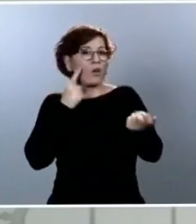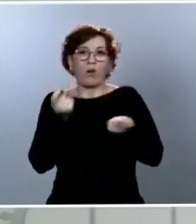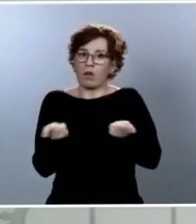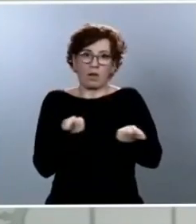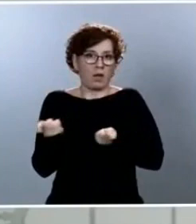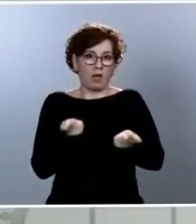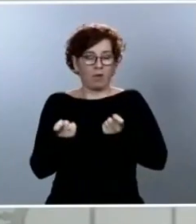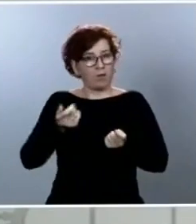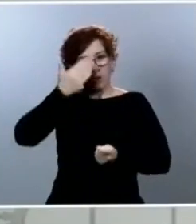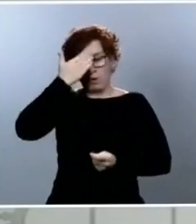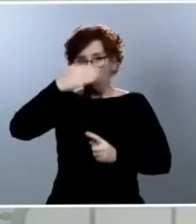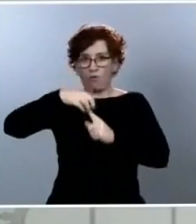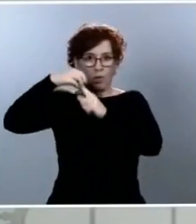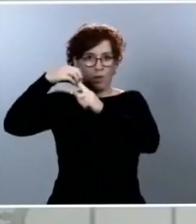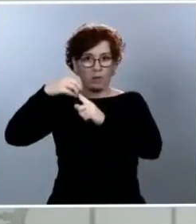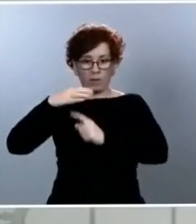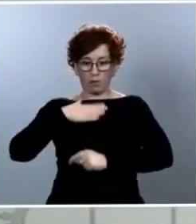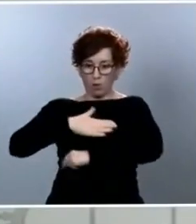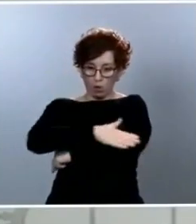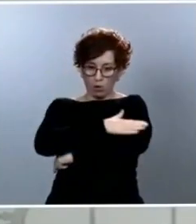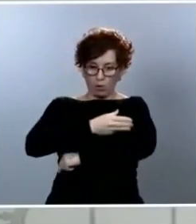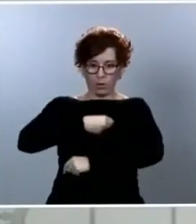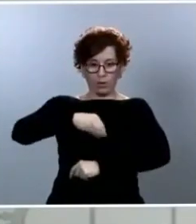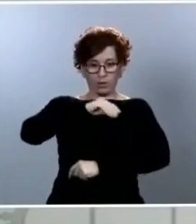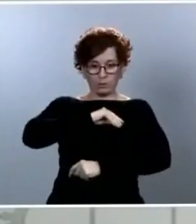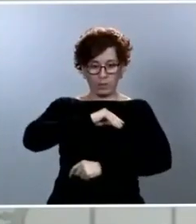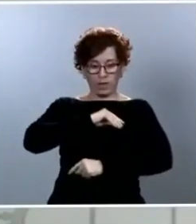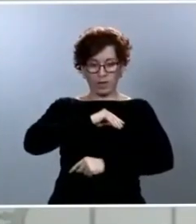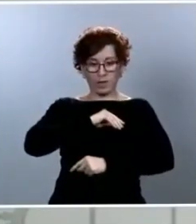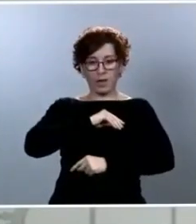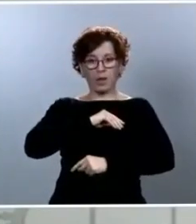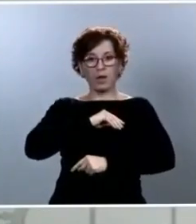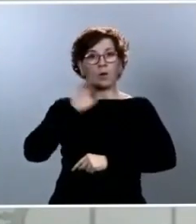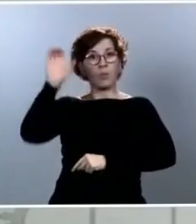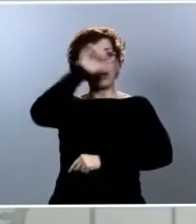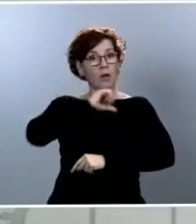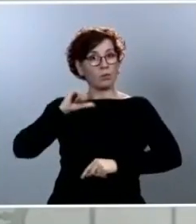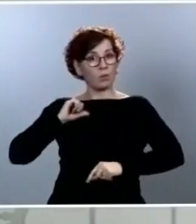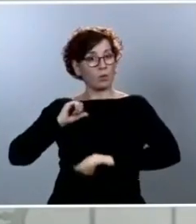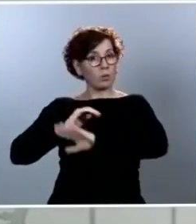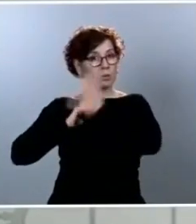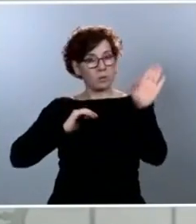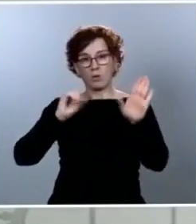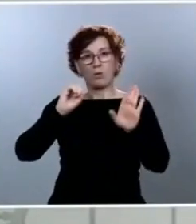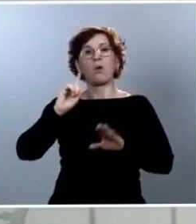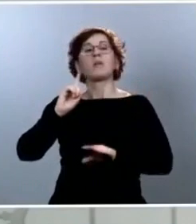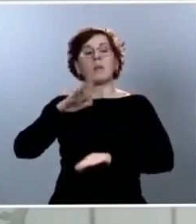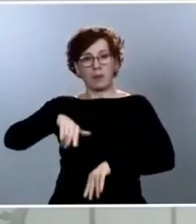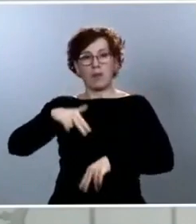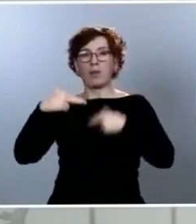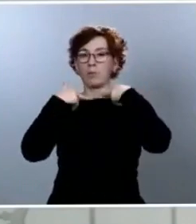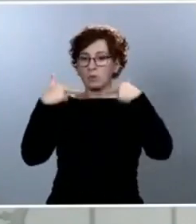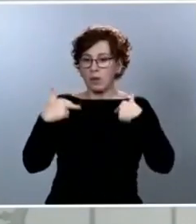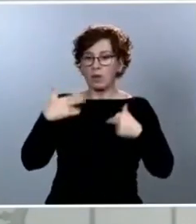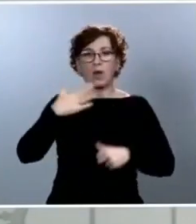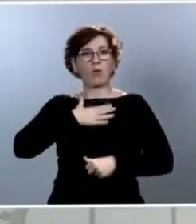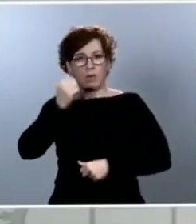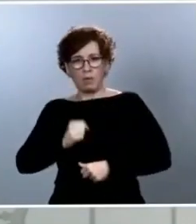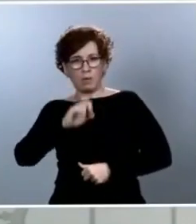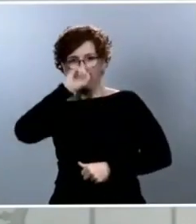autónomas, sino también de las comunidades autónomas con las diputaciones provinciales y con los ayuntamientos. Y antes hacía referencia al cuadro de mandos.